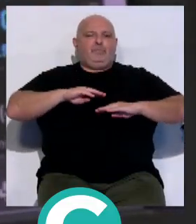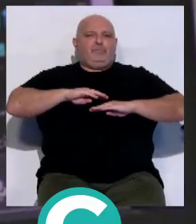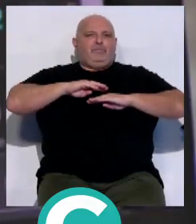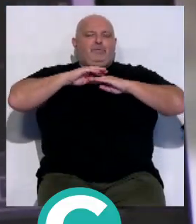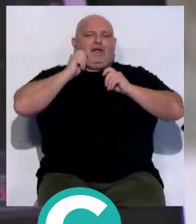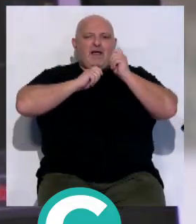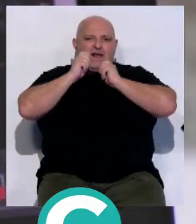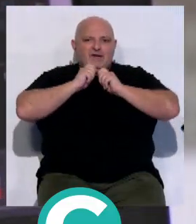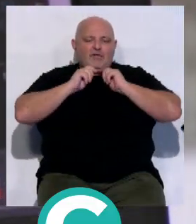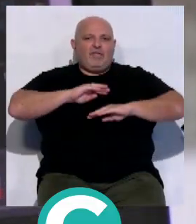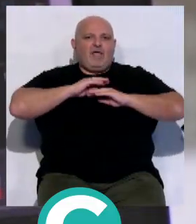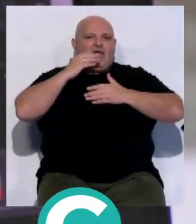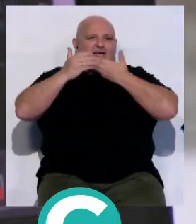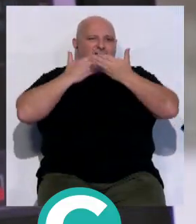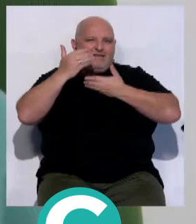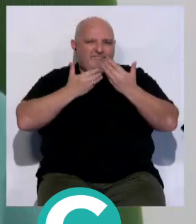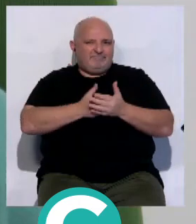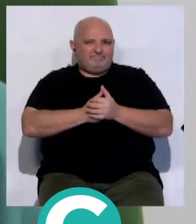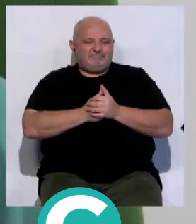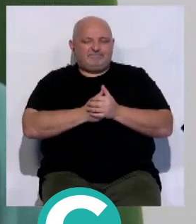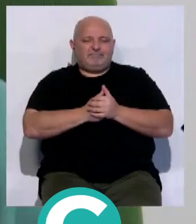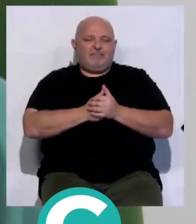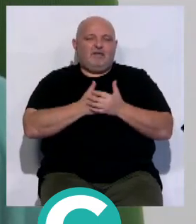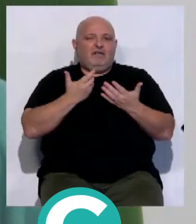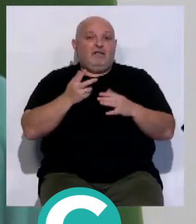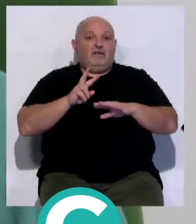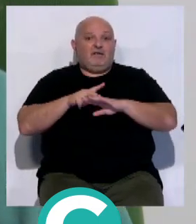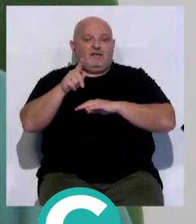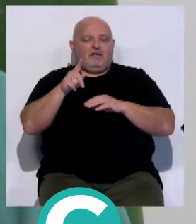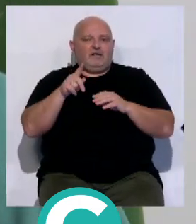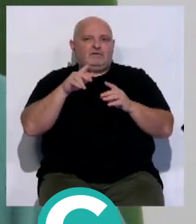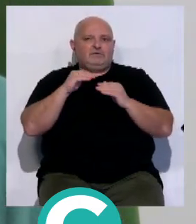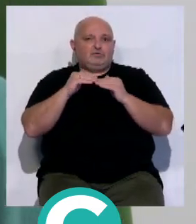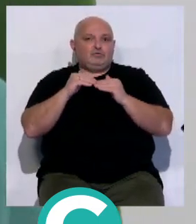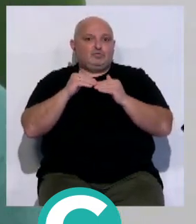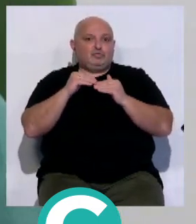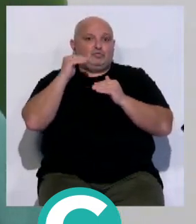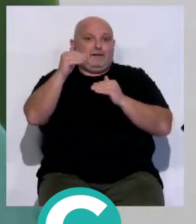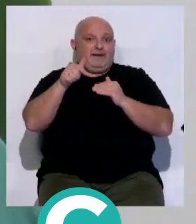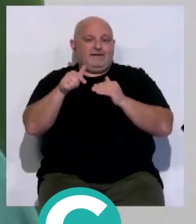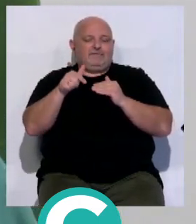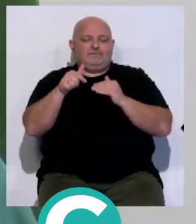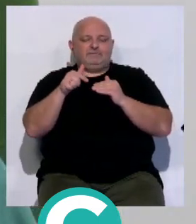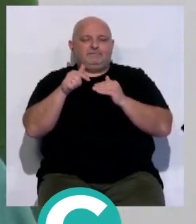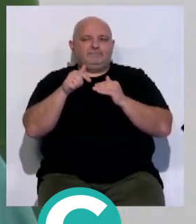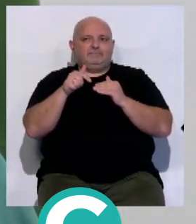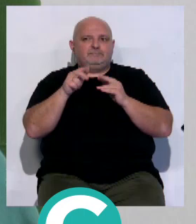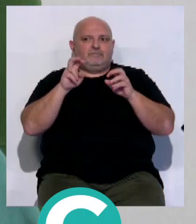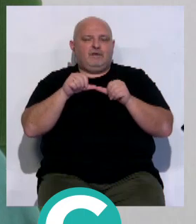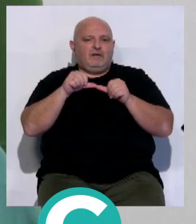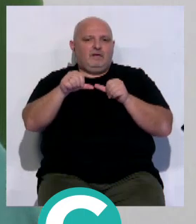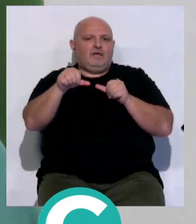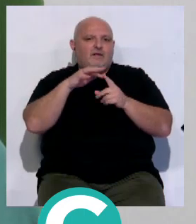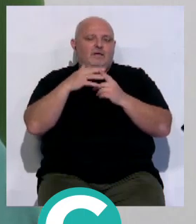cariño, el dar calor, en que cuando salte este bache, supere este bache, esté en las